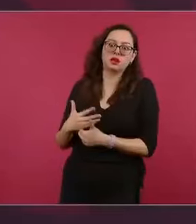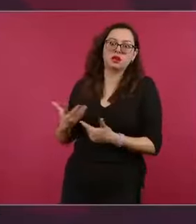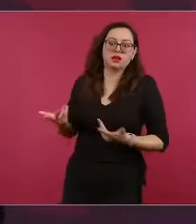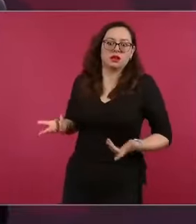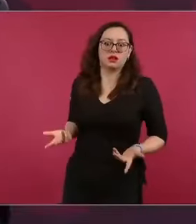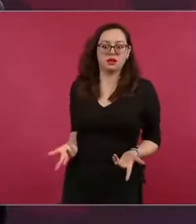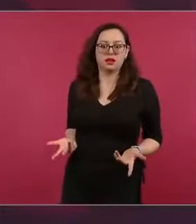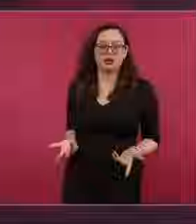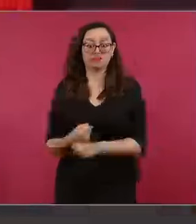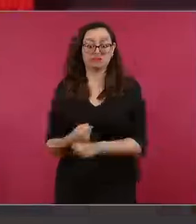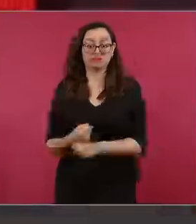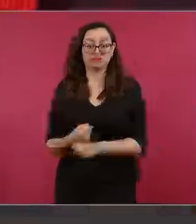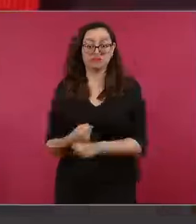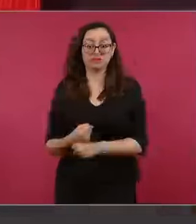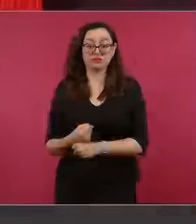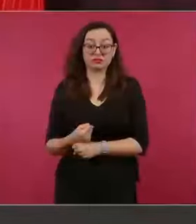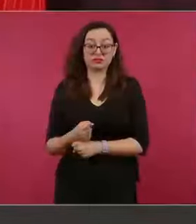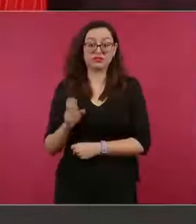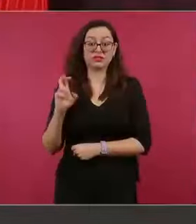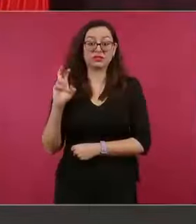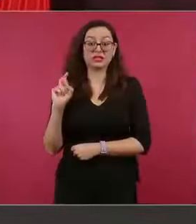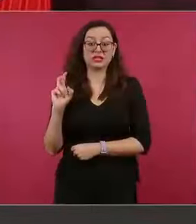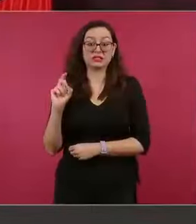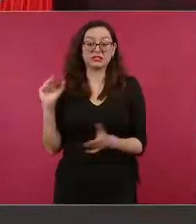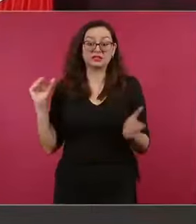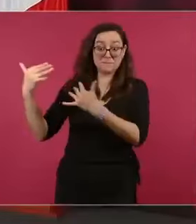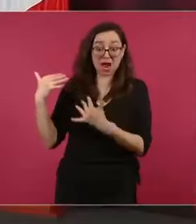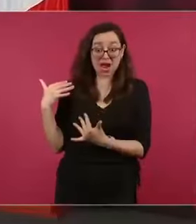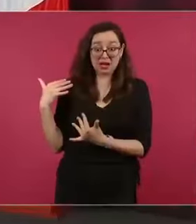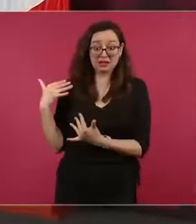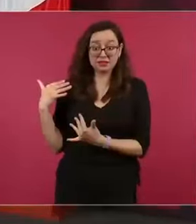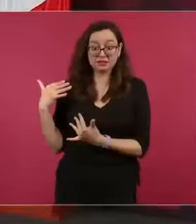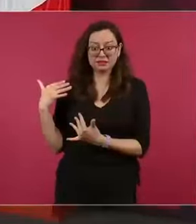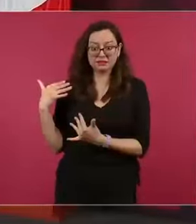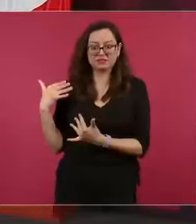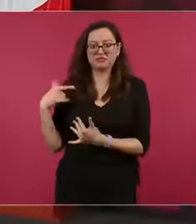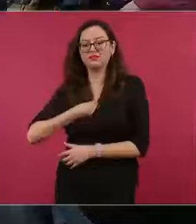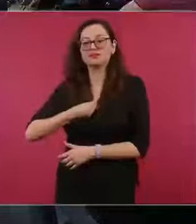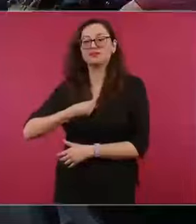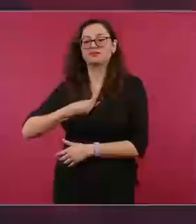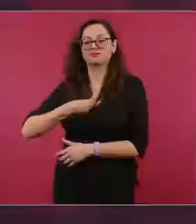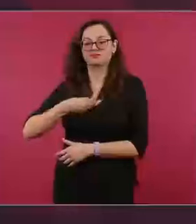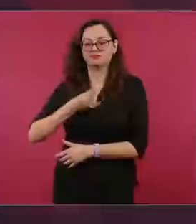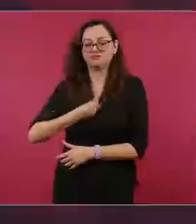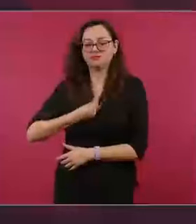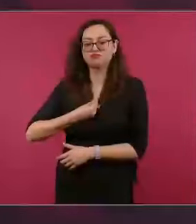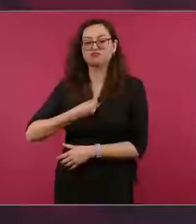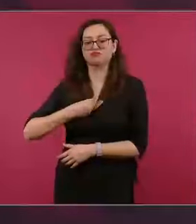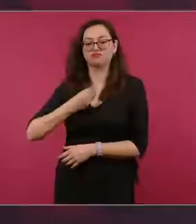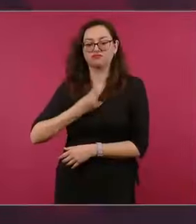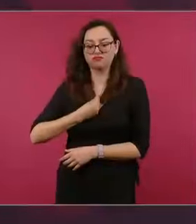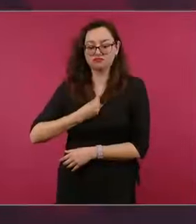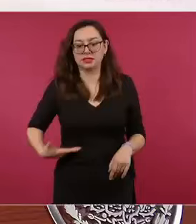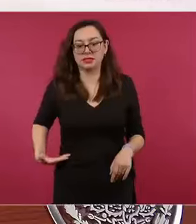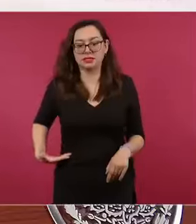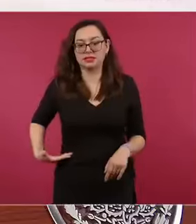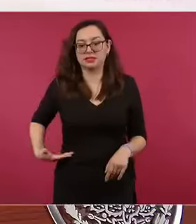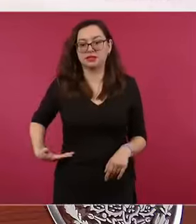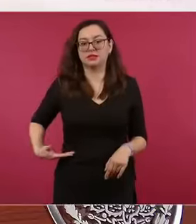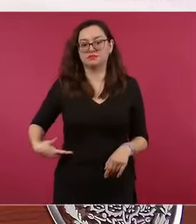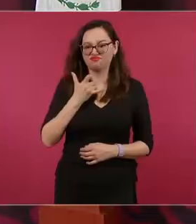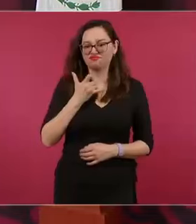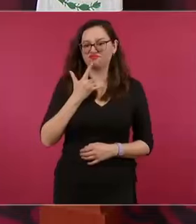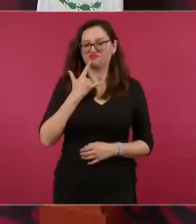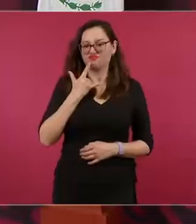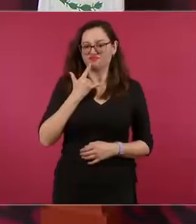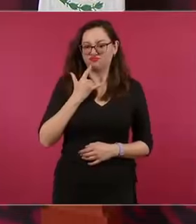1862. 30 mil soldados y el pueblo resistiendo. Para bendición de México se tenía el presidente